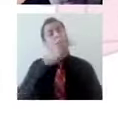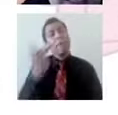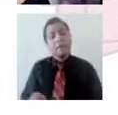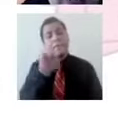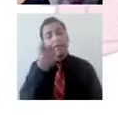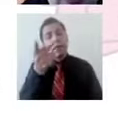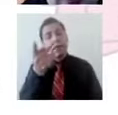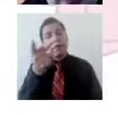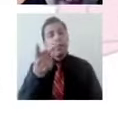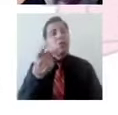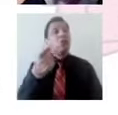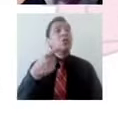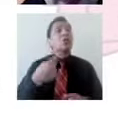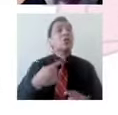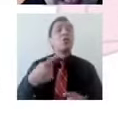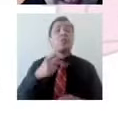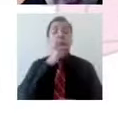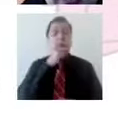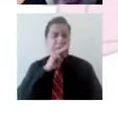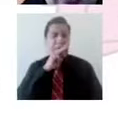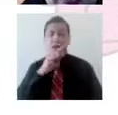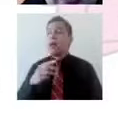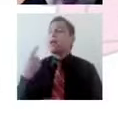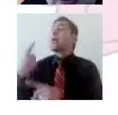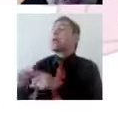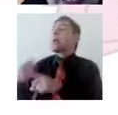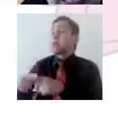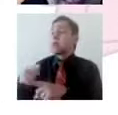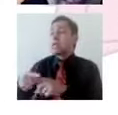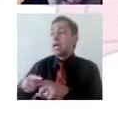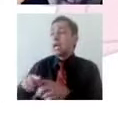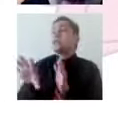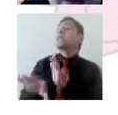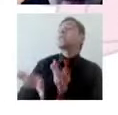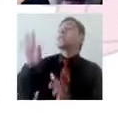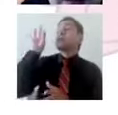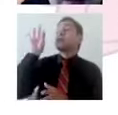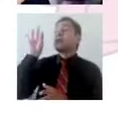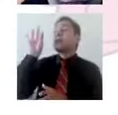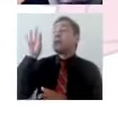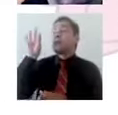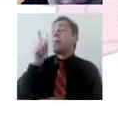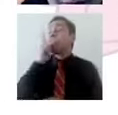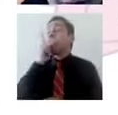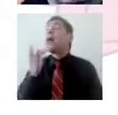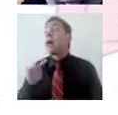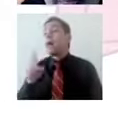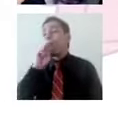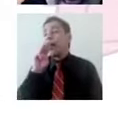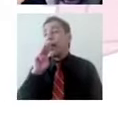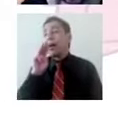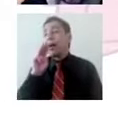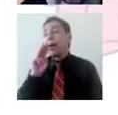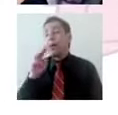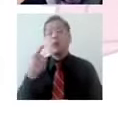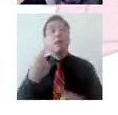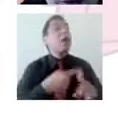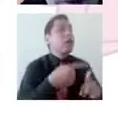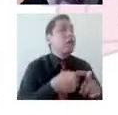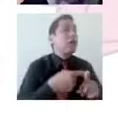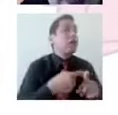¿O quién eligió a los papás? Y se quedan así. Y le digo, somos accidentes genéticos. ¿Cierto? Nadie elige